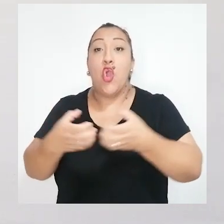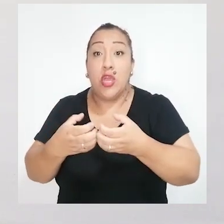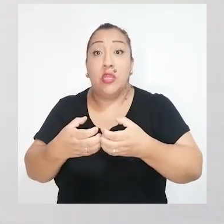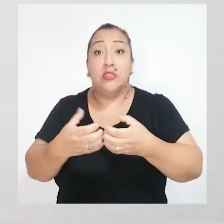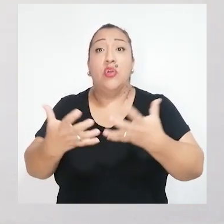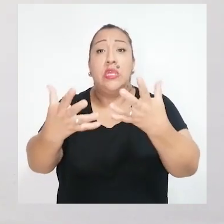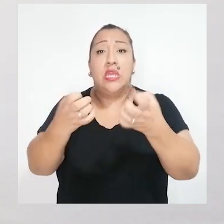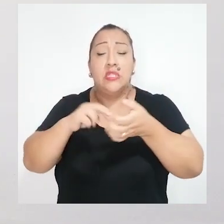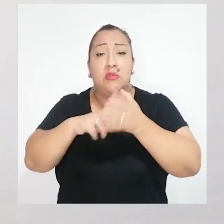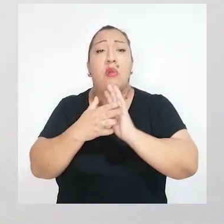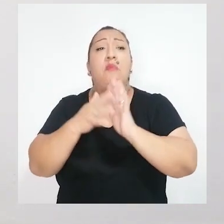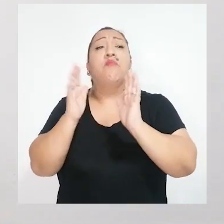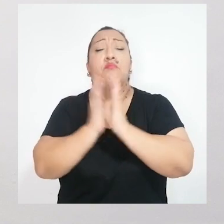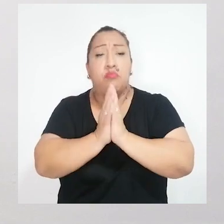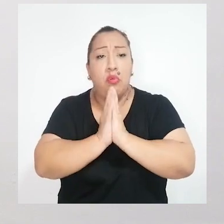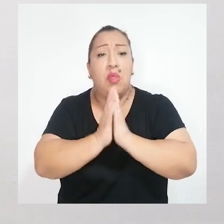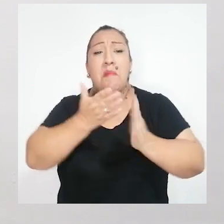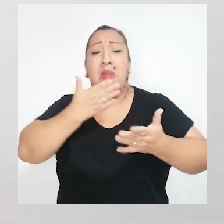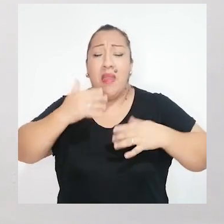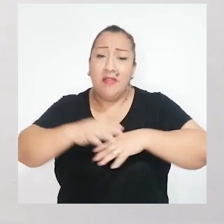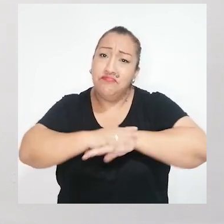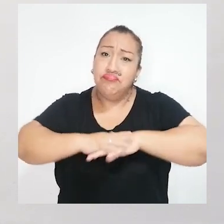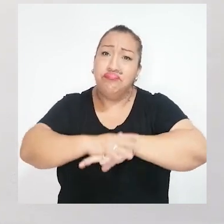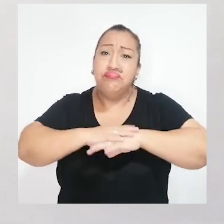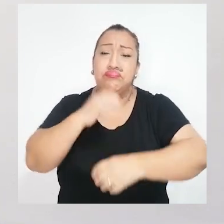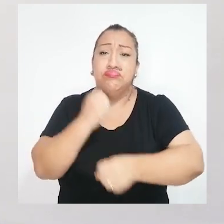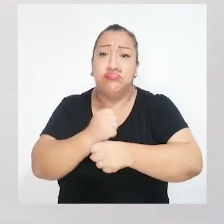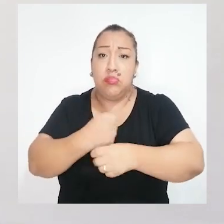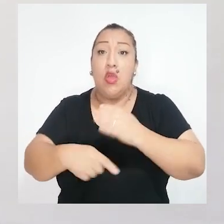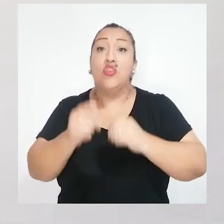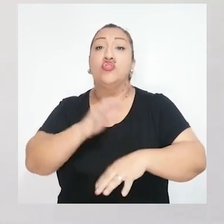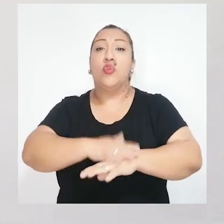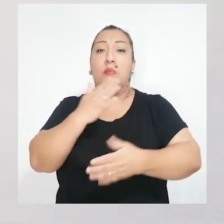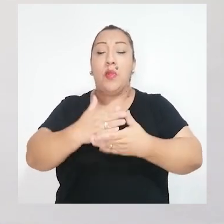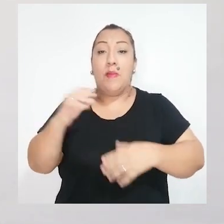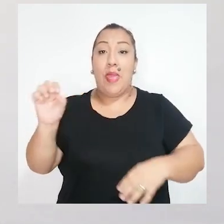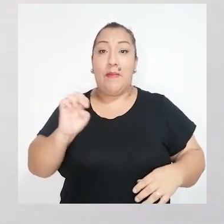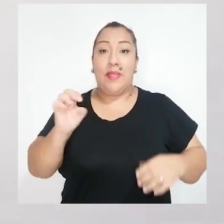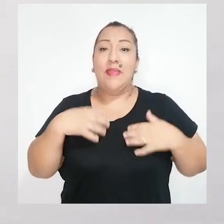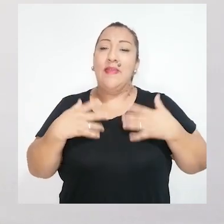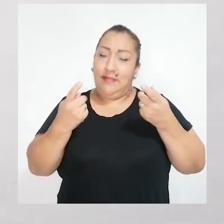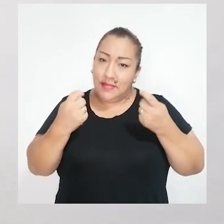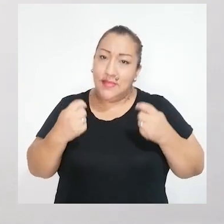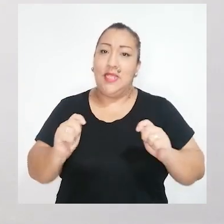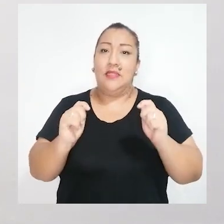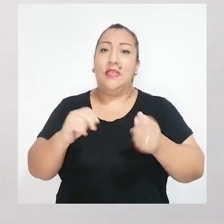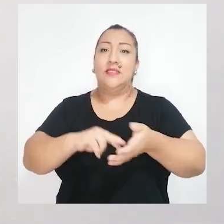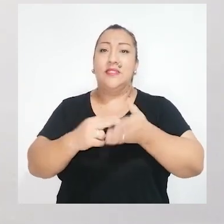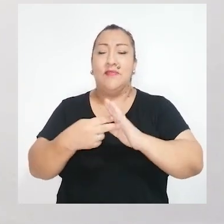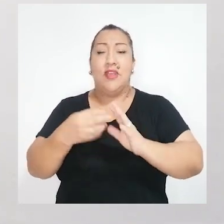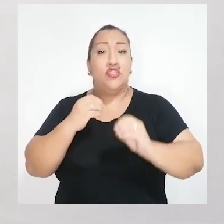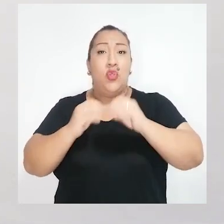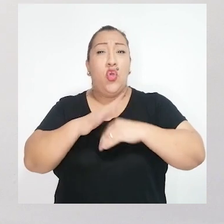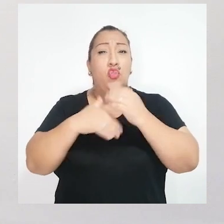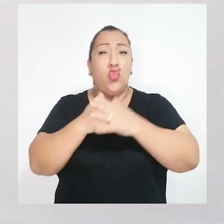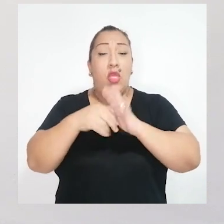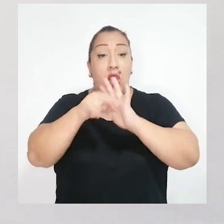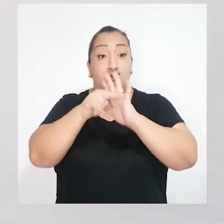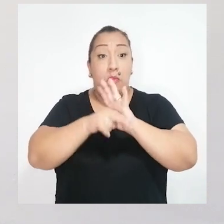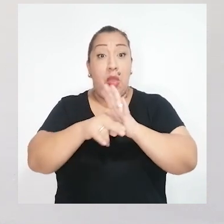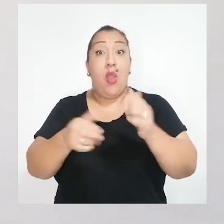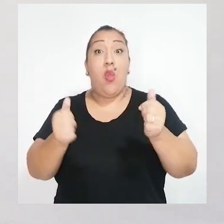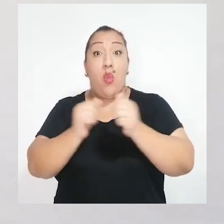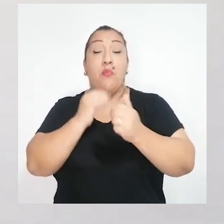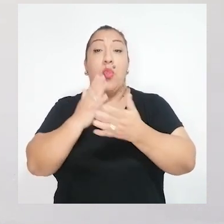Congreso de la República una iniciativa orientada a garantizar una mejor gestión pública durante los estados de emergencia, tratando de flexibilizar